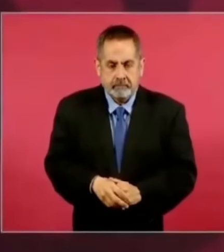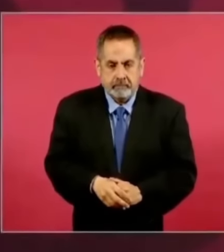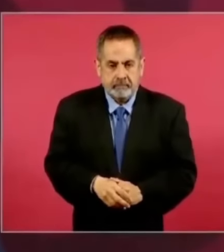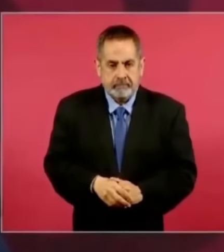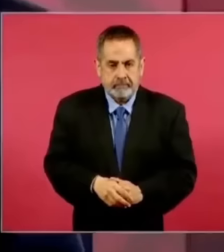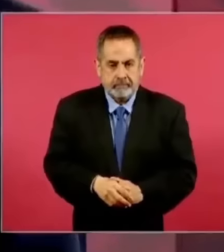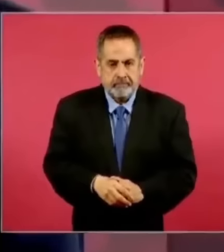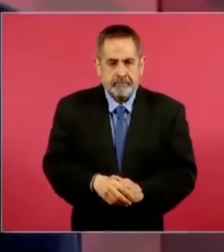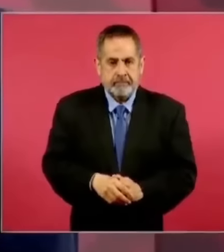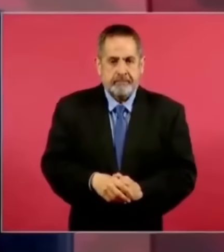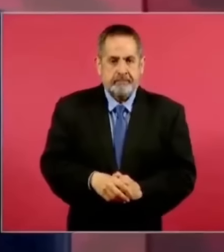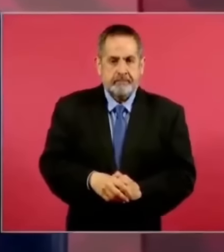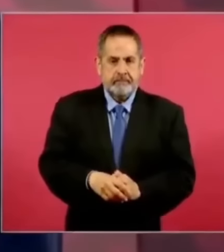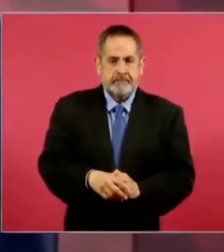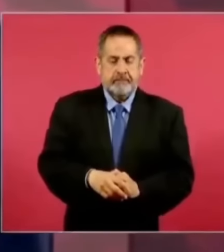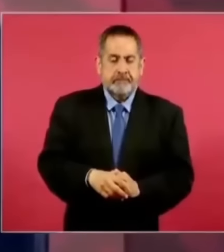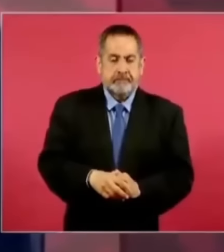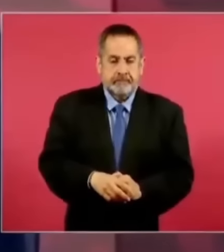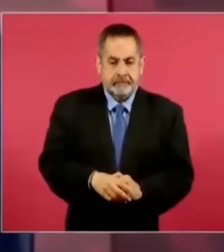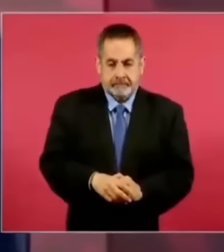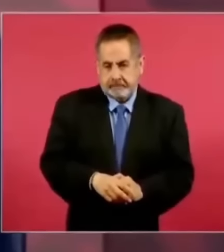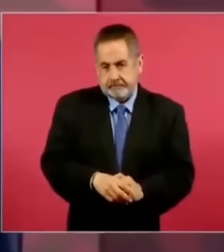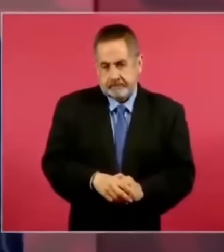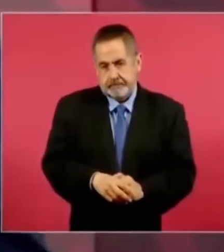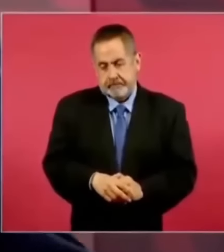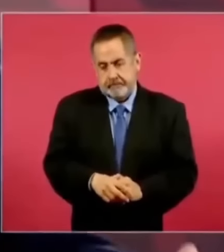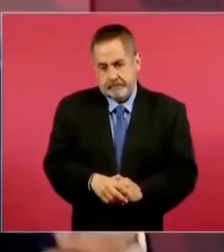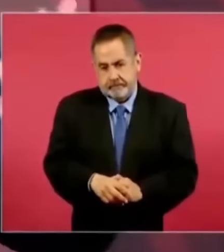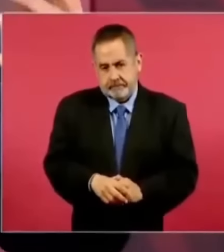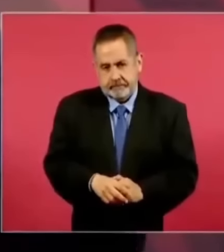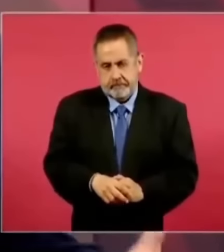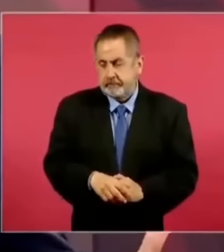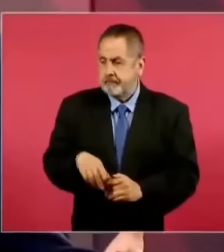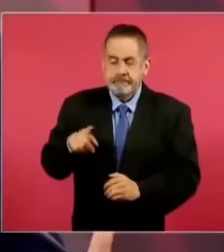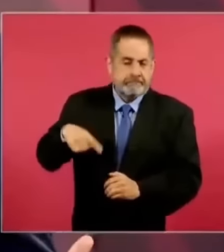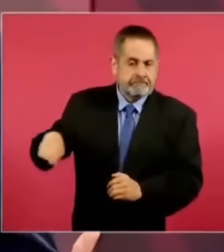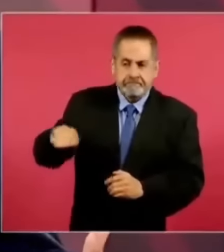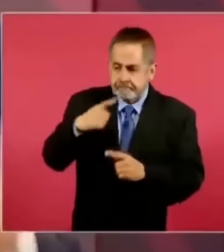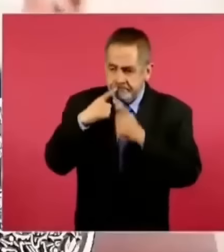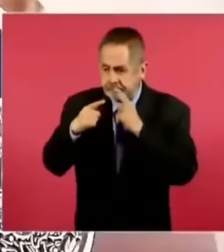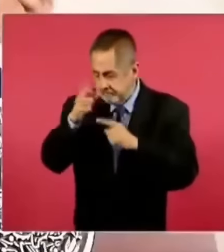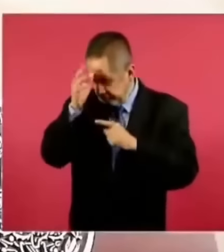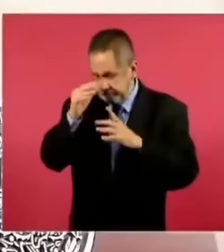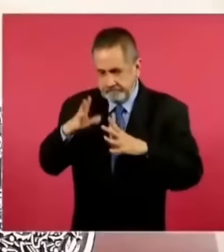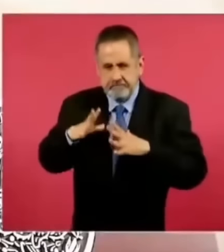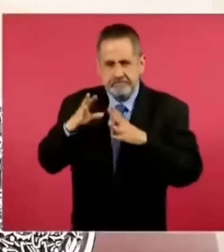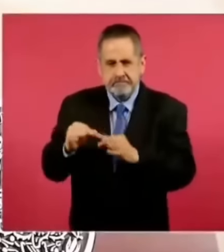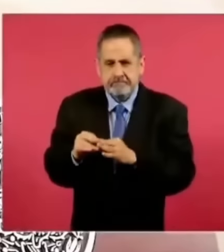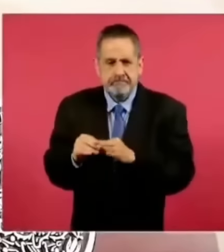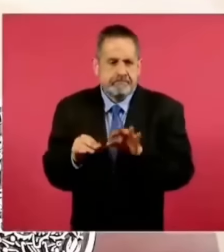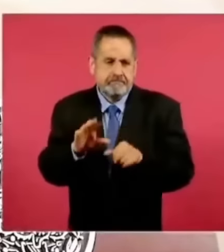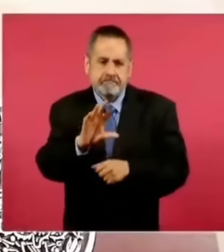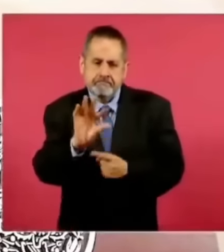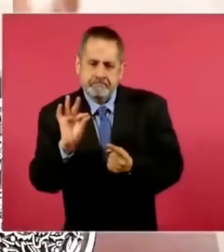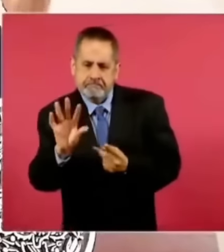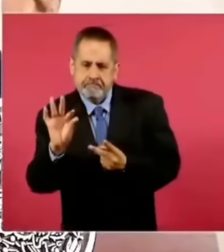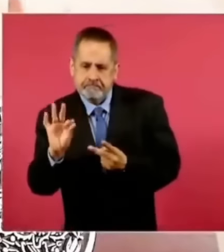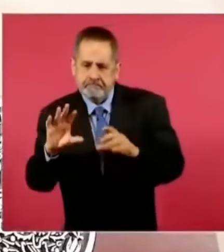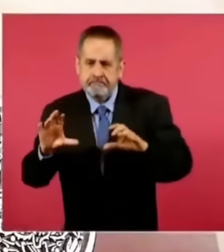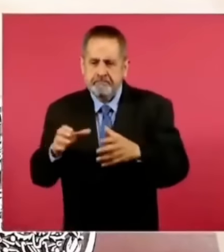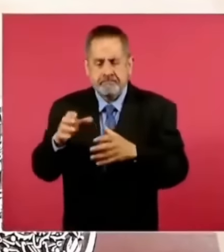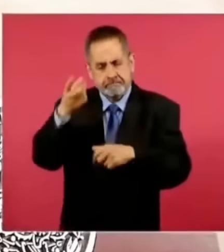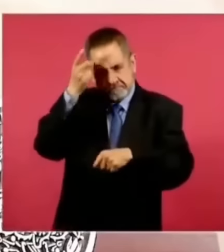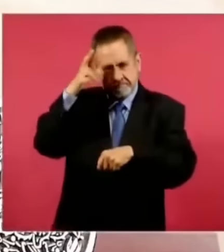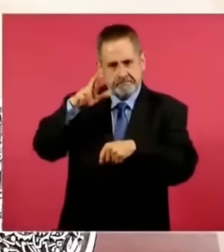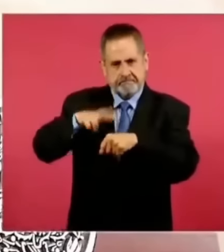había que nombrar a una dirección de ese partido.